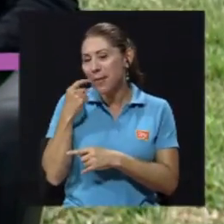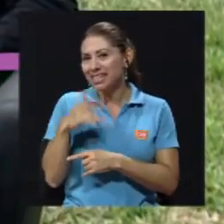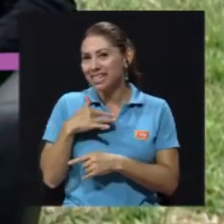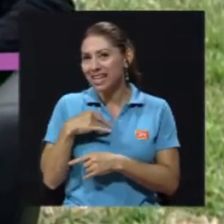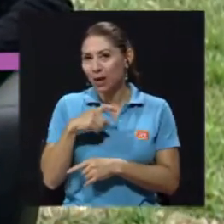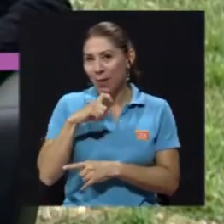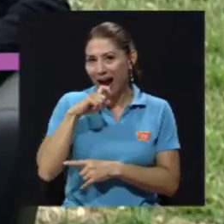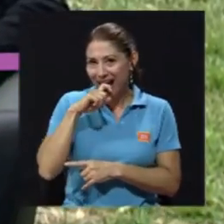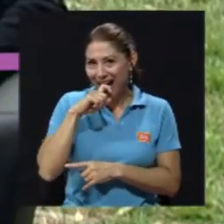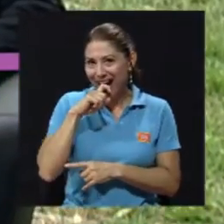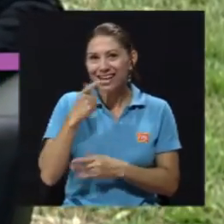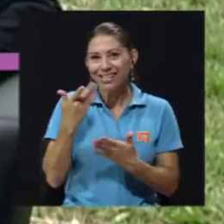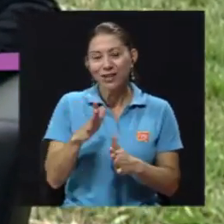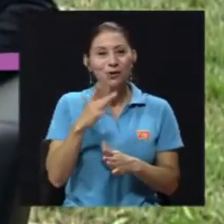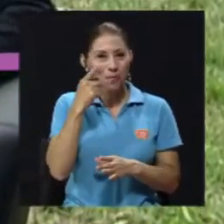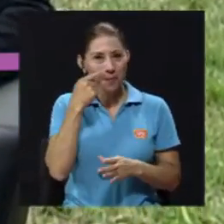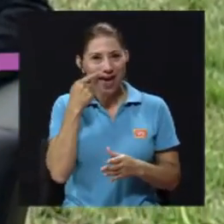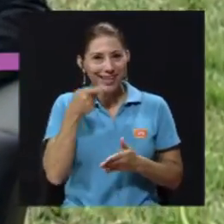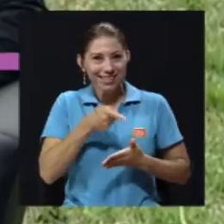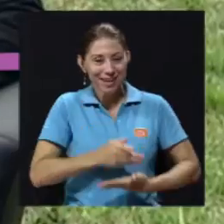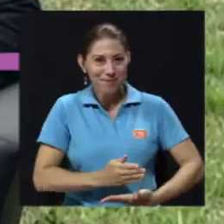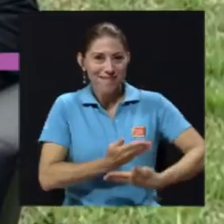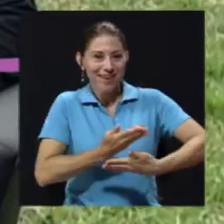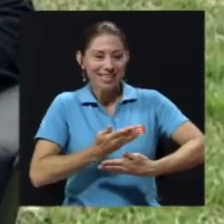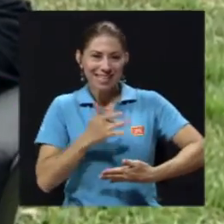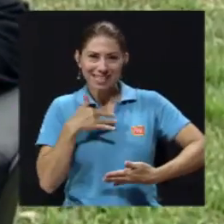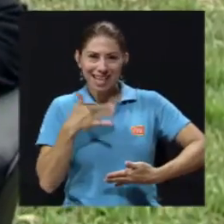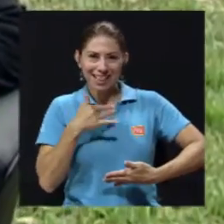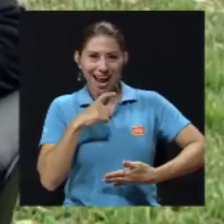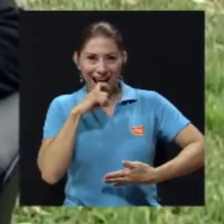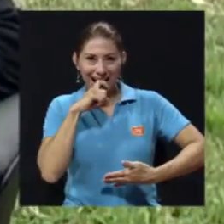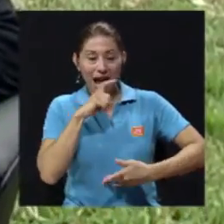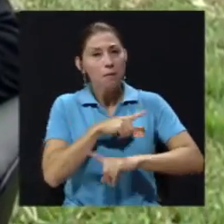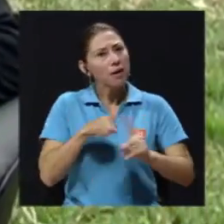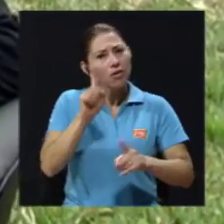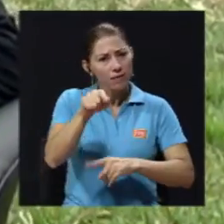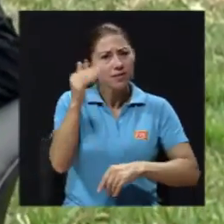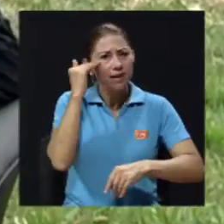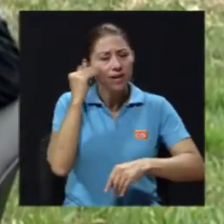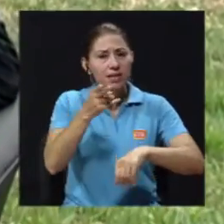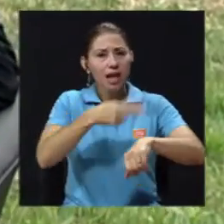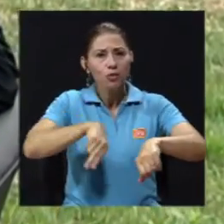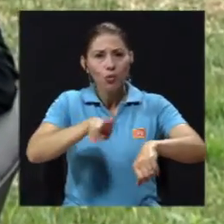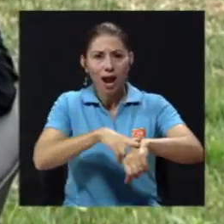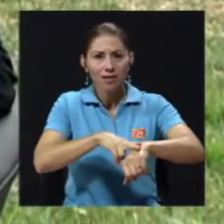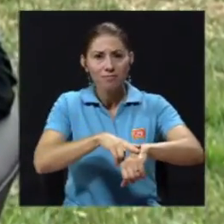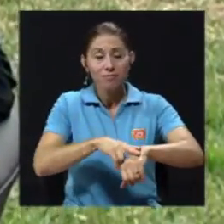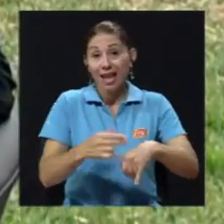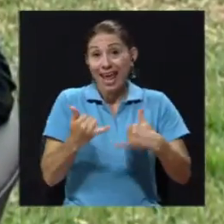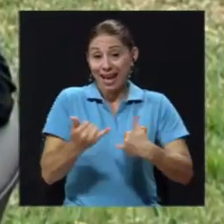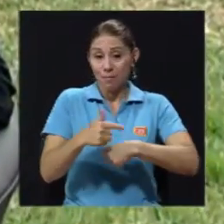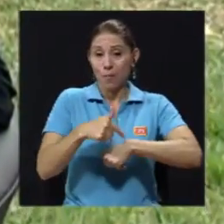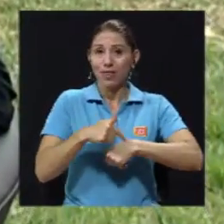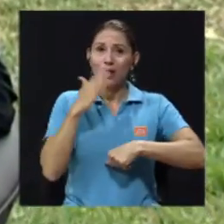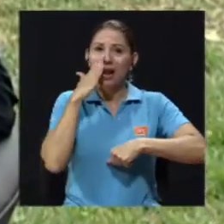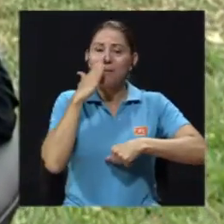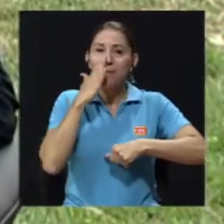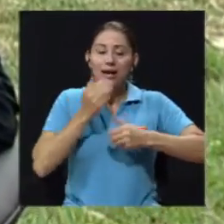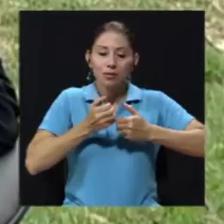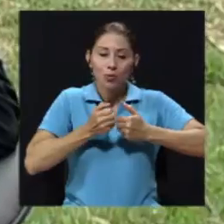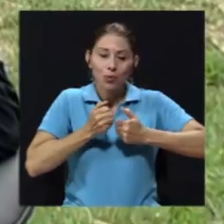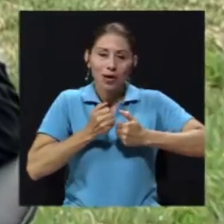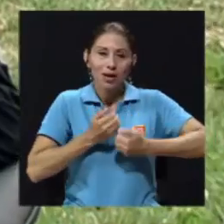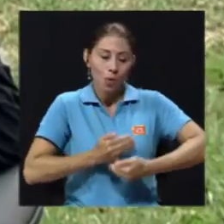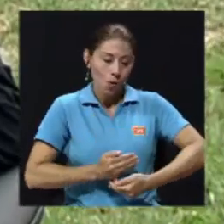medio celosos, sus parejas, los padres, ¿verdad? Hay que decirles que es natural, o sea que ahorita la madre es como